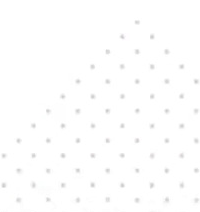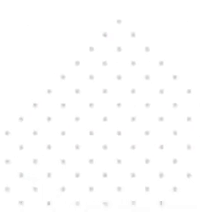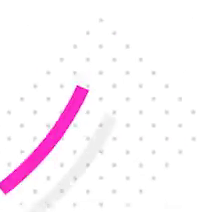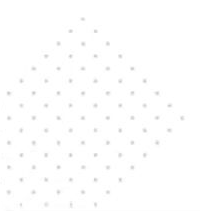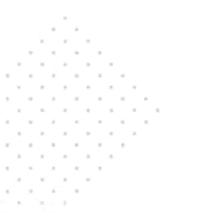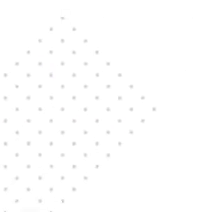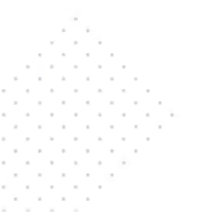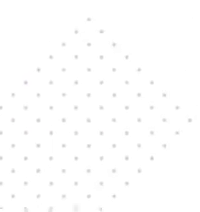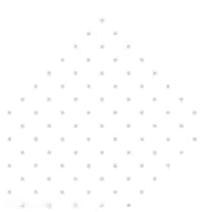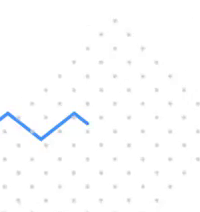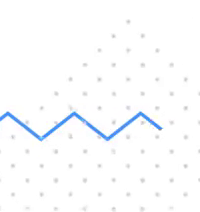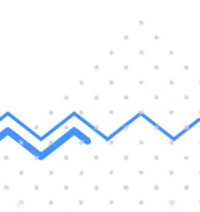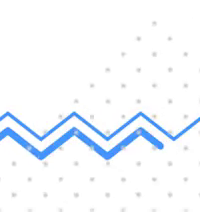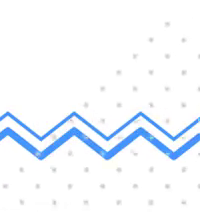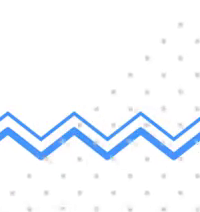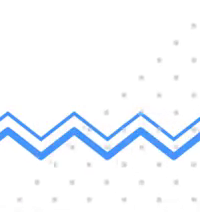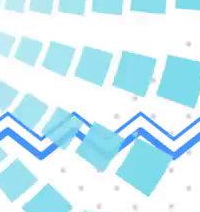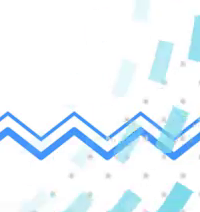¡Suscríbete al honguí!